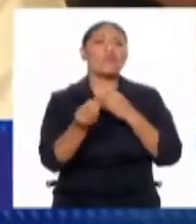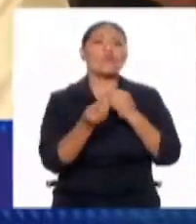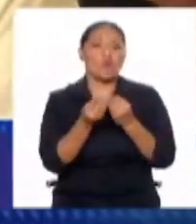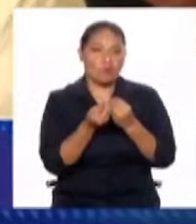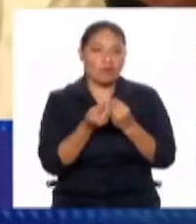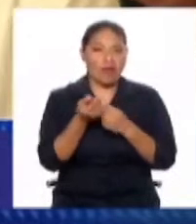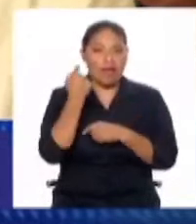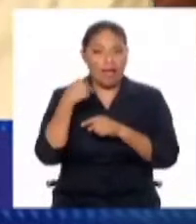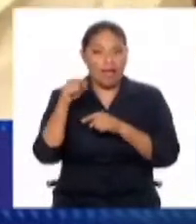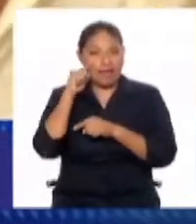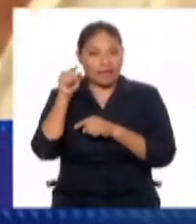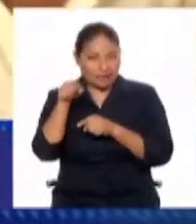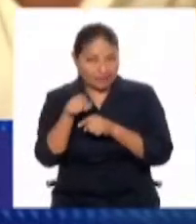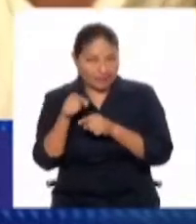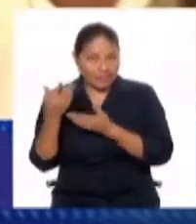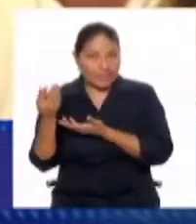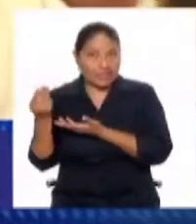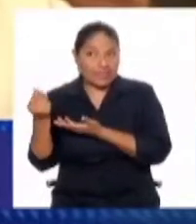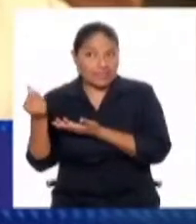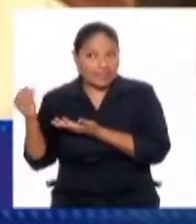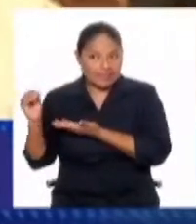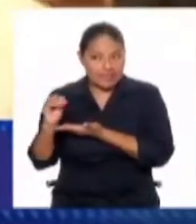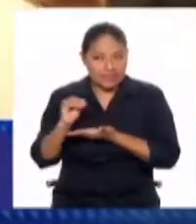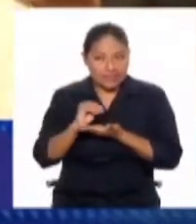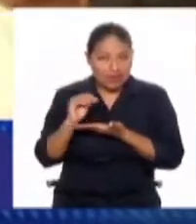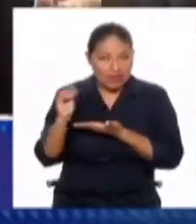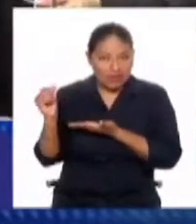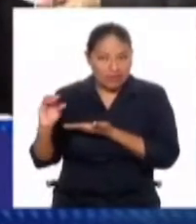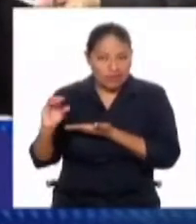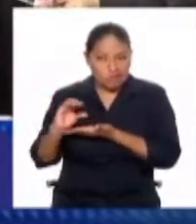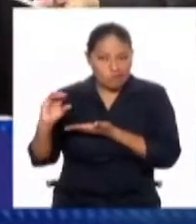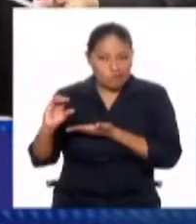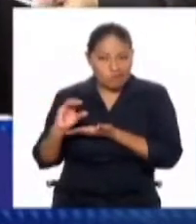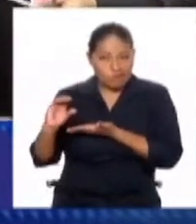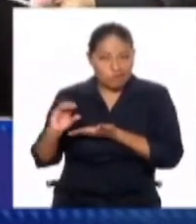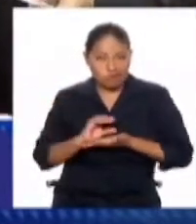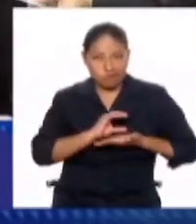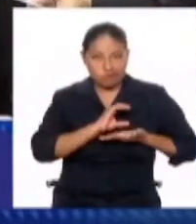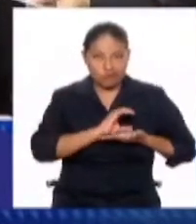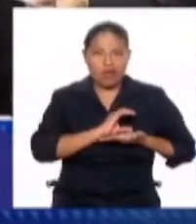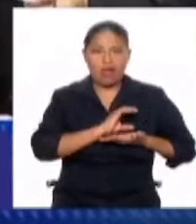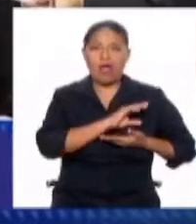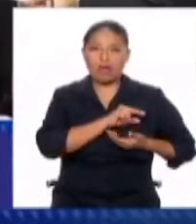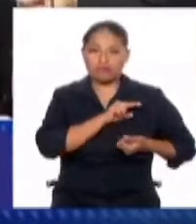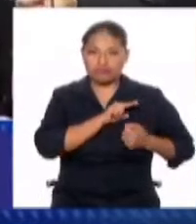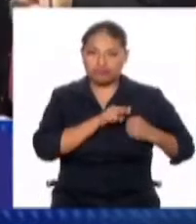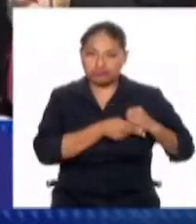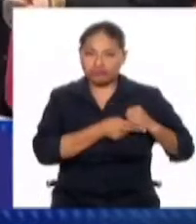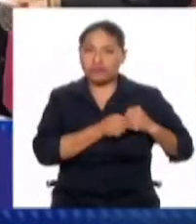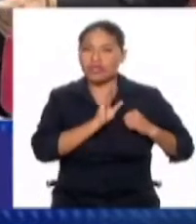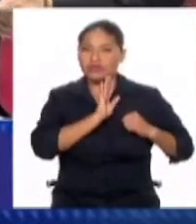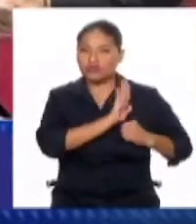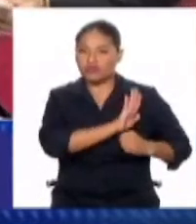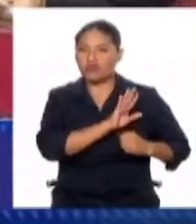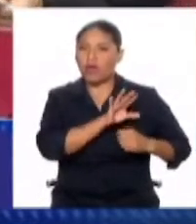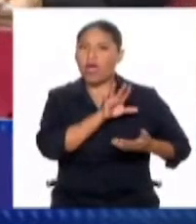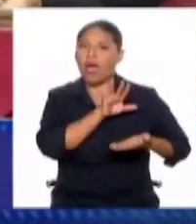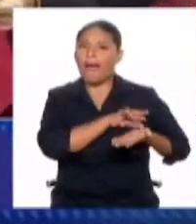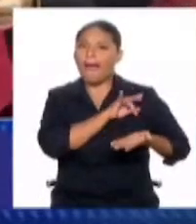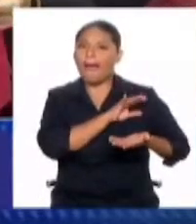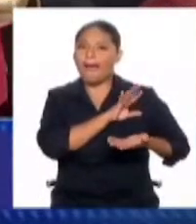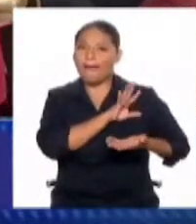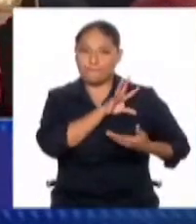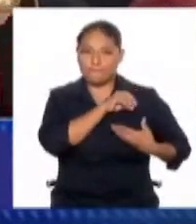Con la ruta del dinero. La ruta del dinero acredita y pone en evidencia el